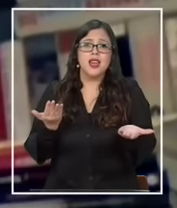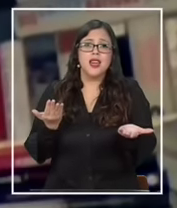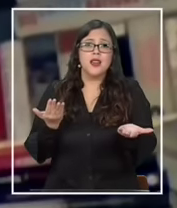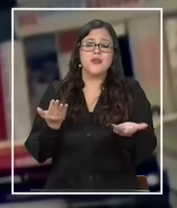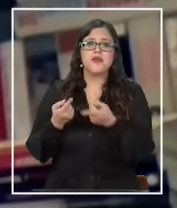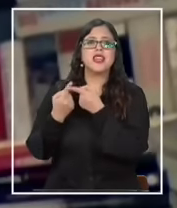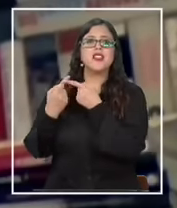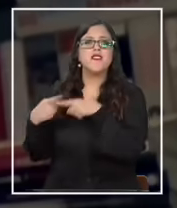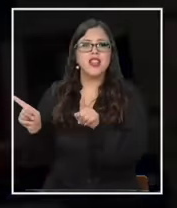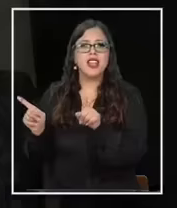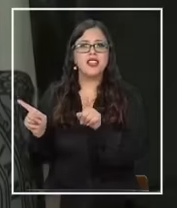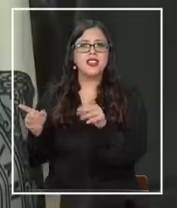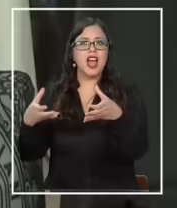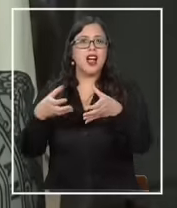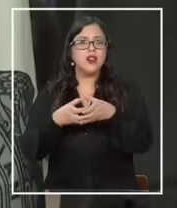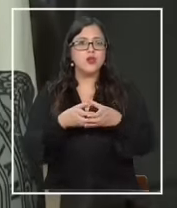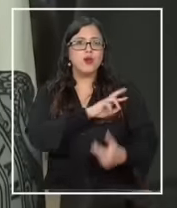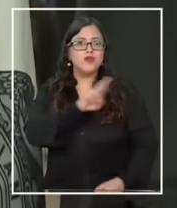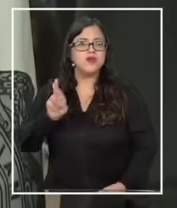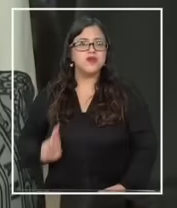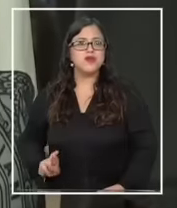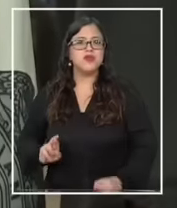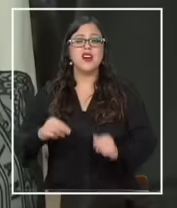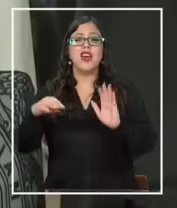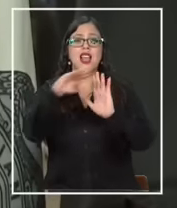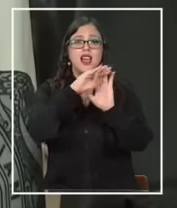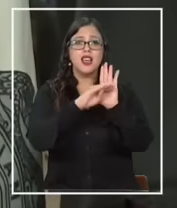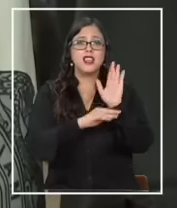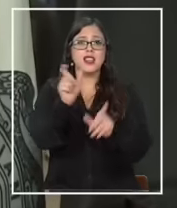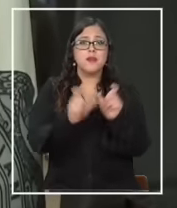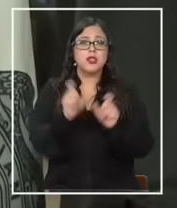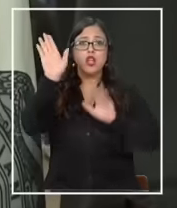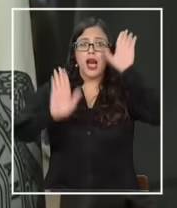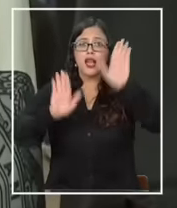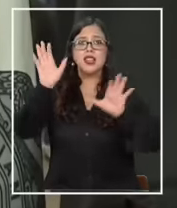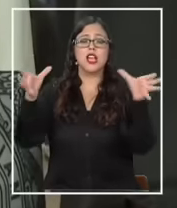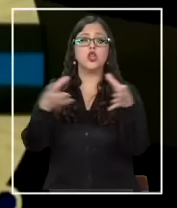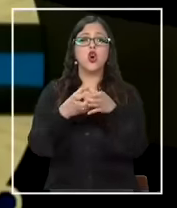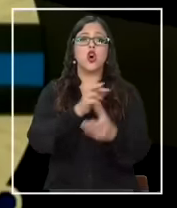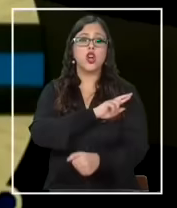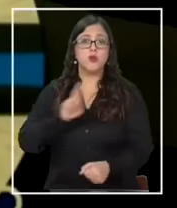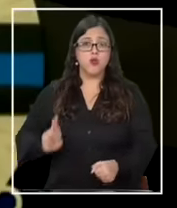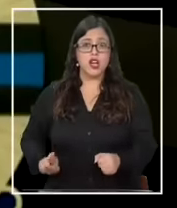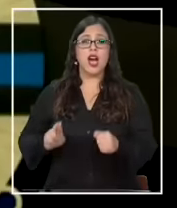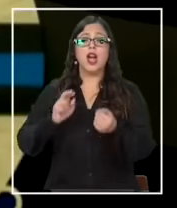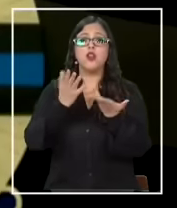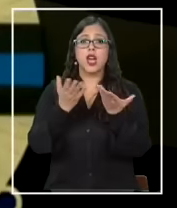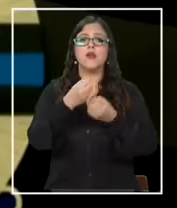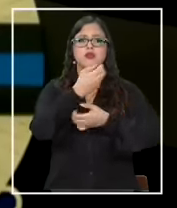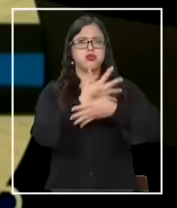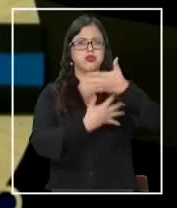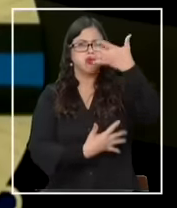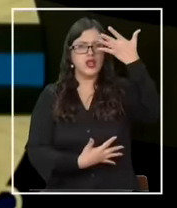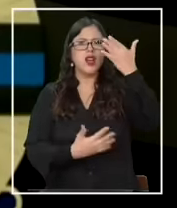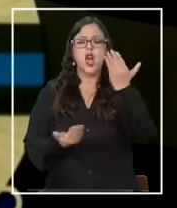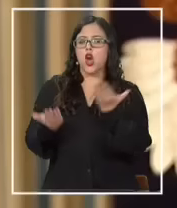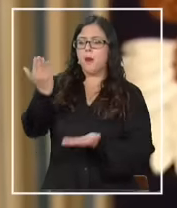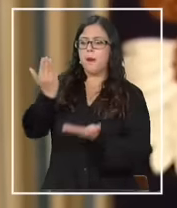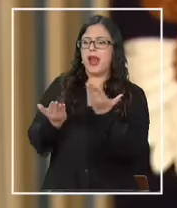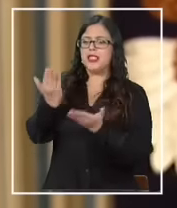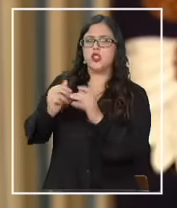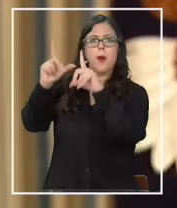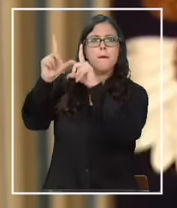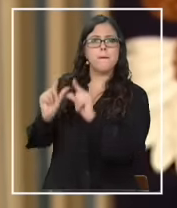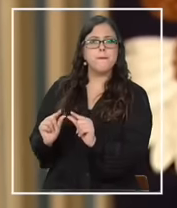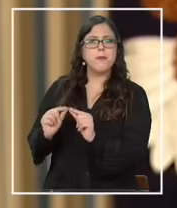estereotipo del partido lo cierto es que la lista de candidatos republicanos sigue creciendo en comparación con los pocos nombres que surgido en el